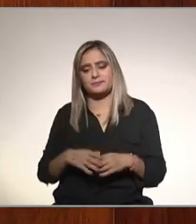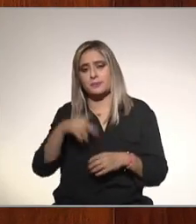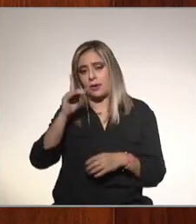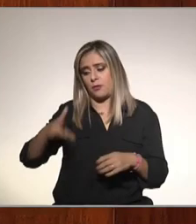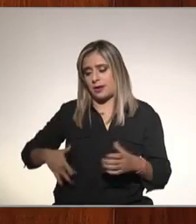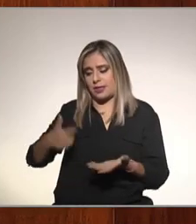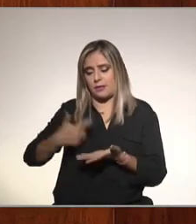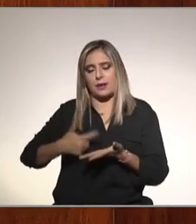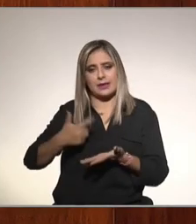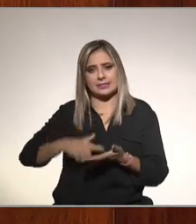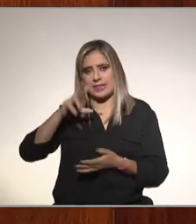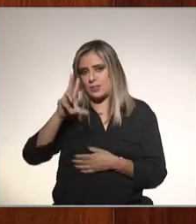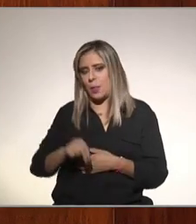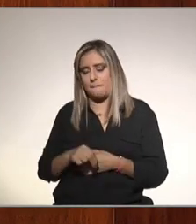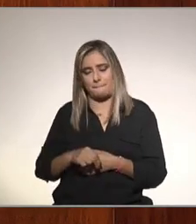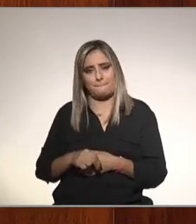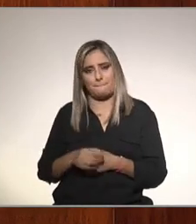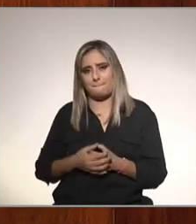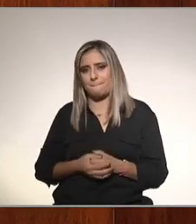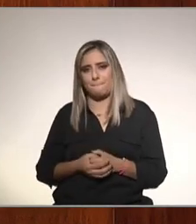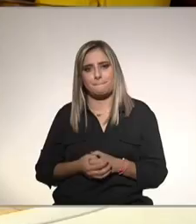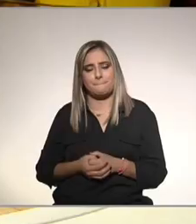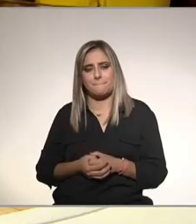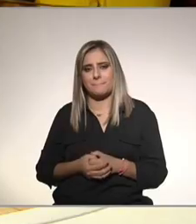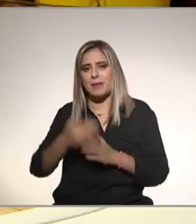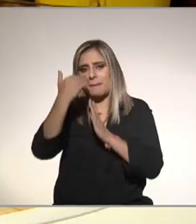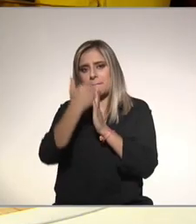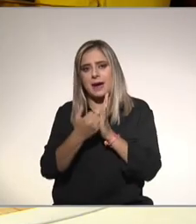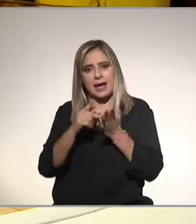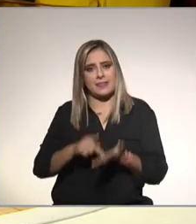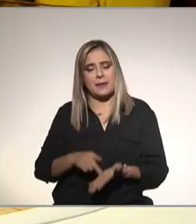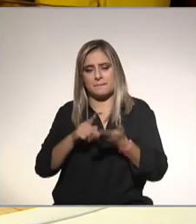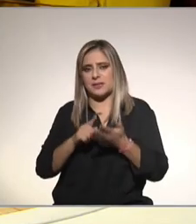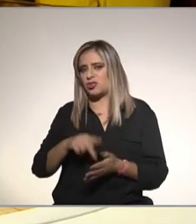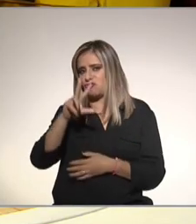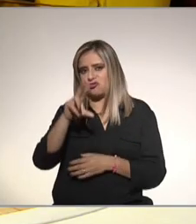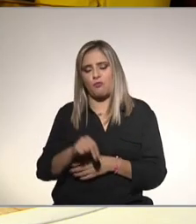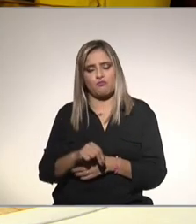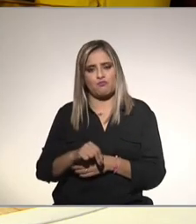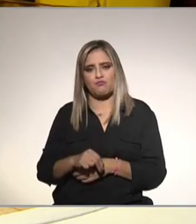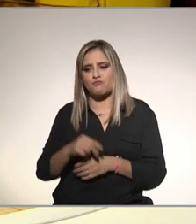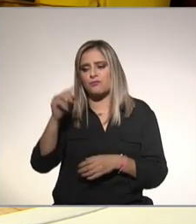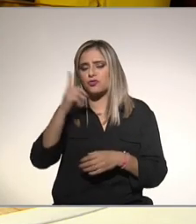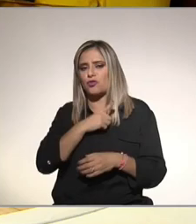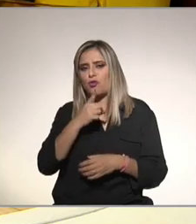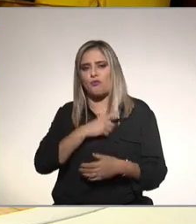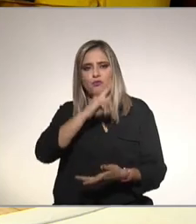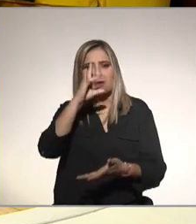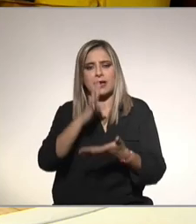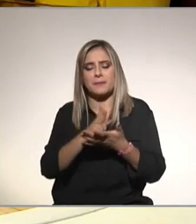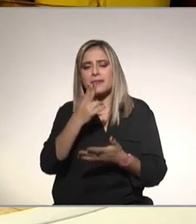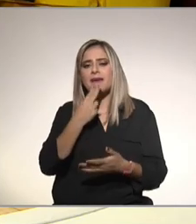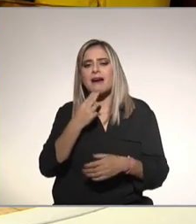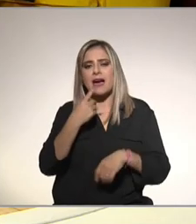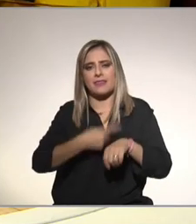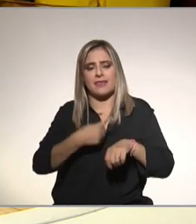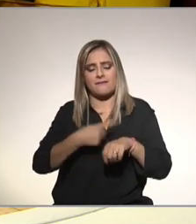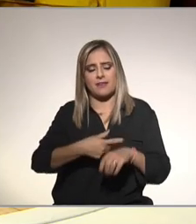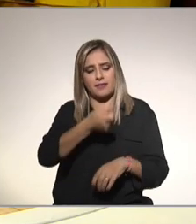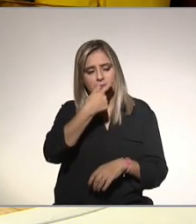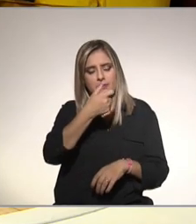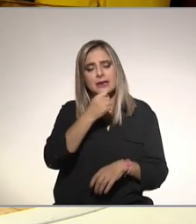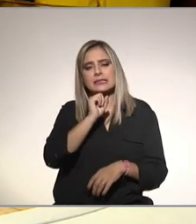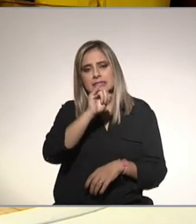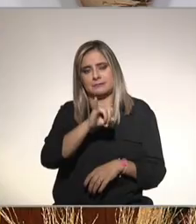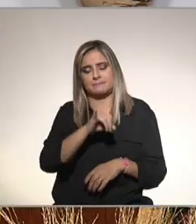para el hígado graso no es un medicamento que se dé para bajar de peso es un medicamento como dijo la doctora que te ayude metabólicamente pero no es un